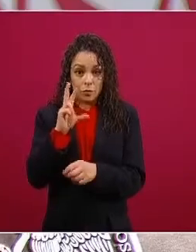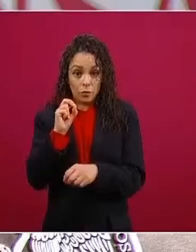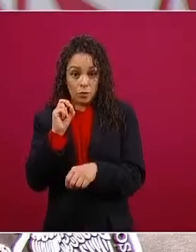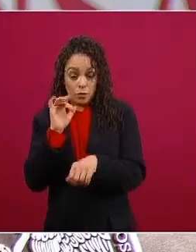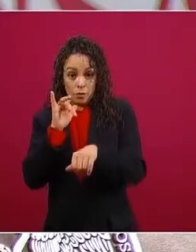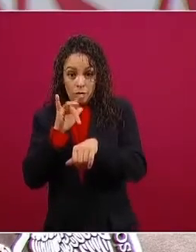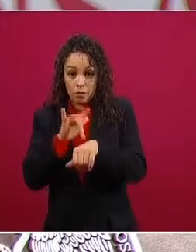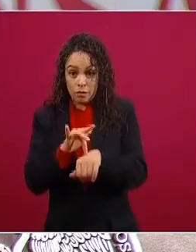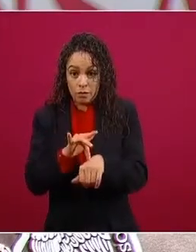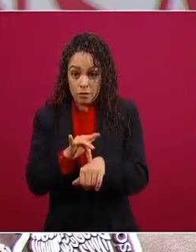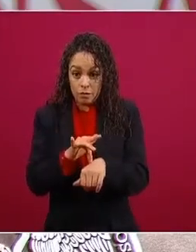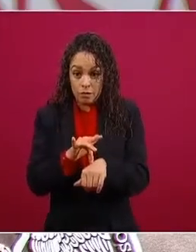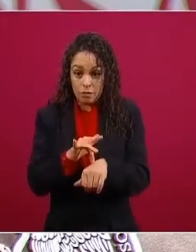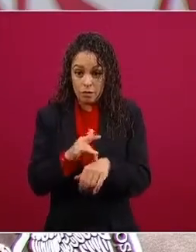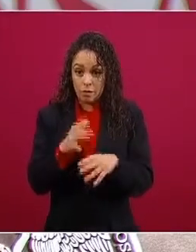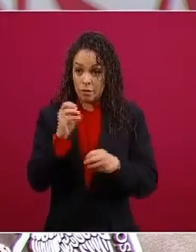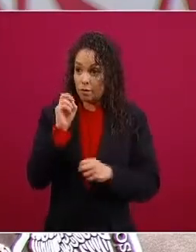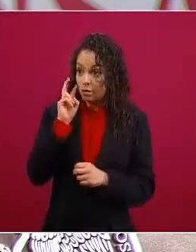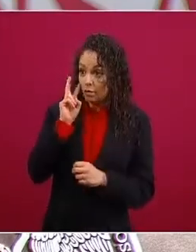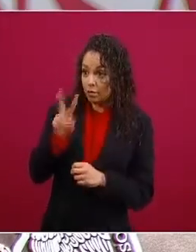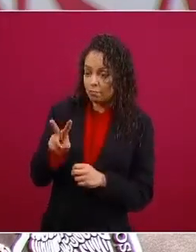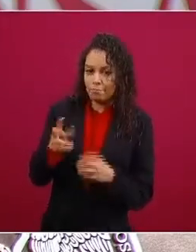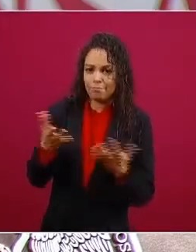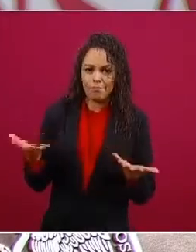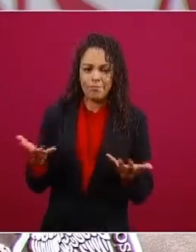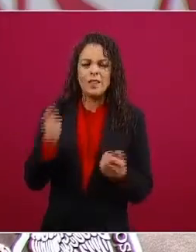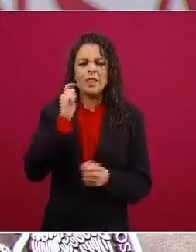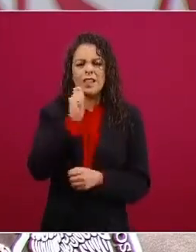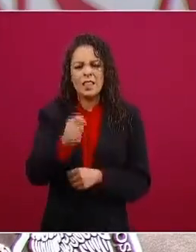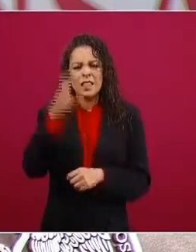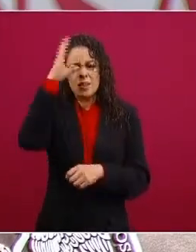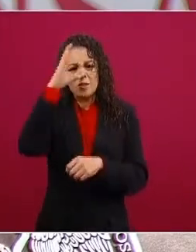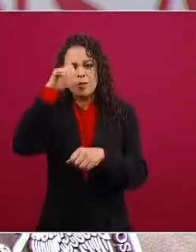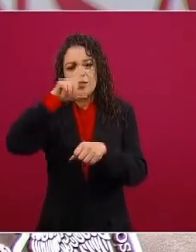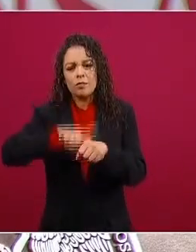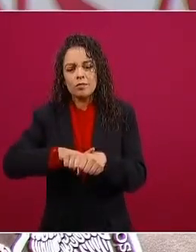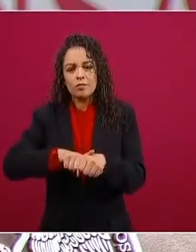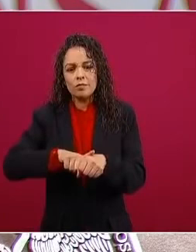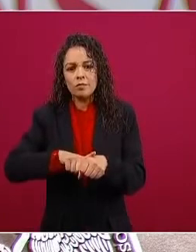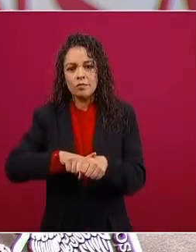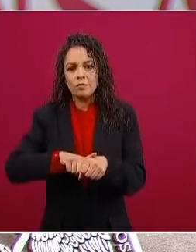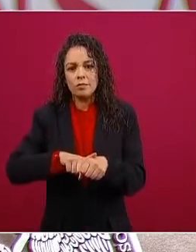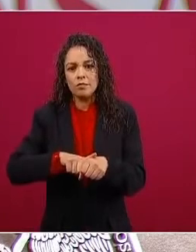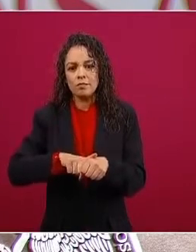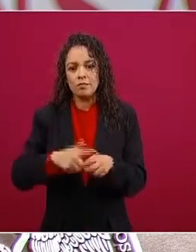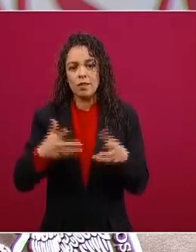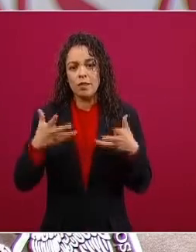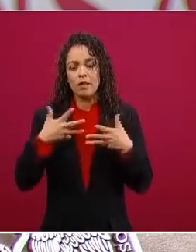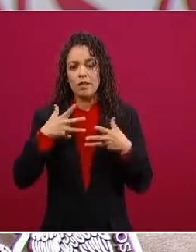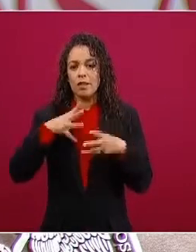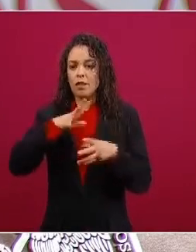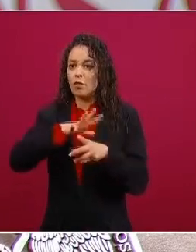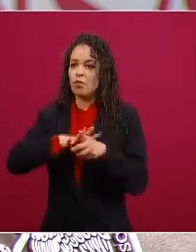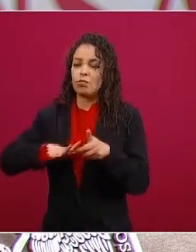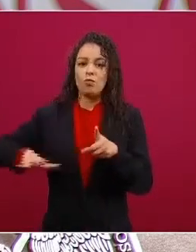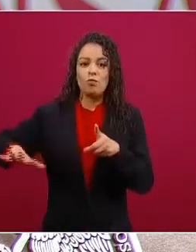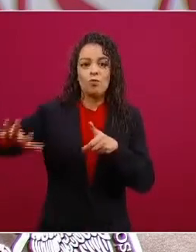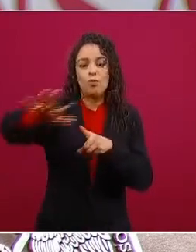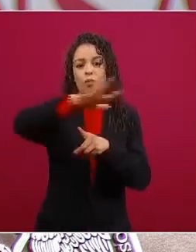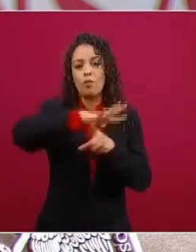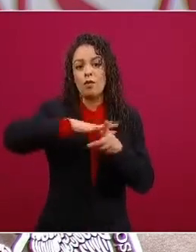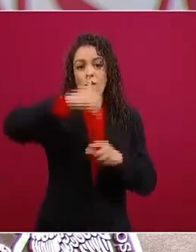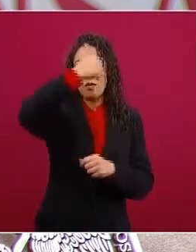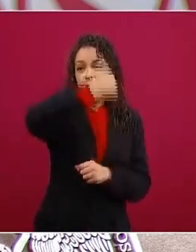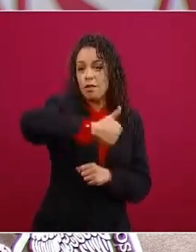la cultura es lo que llevamos dentro cada uno de